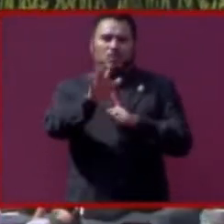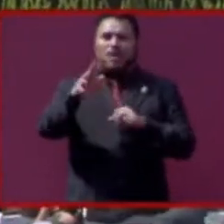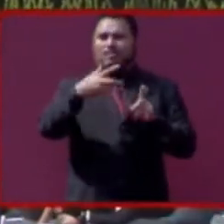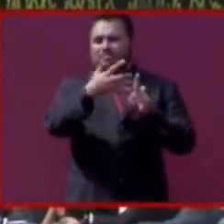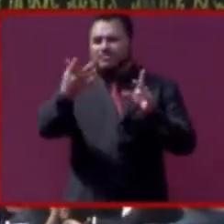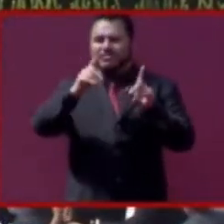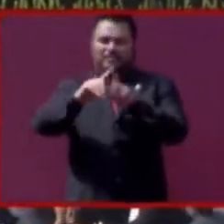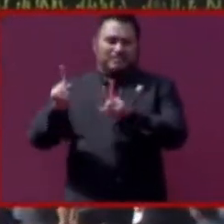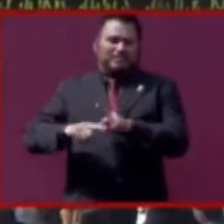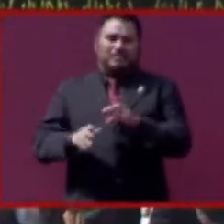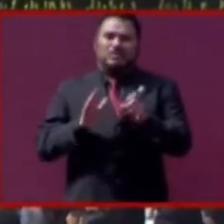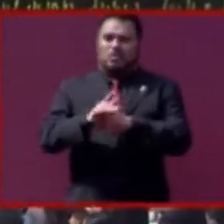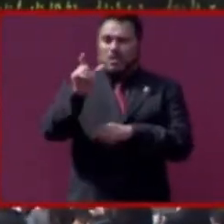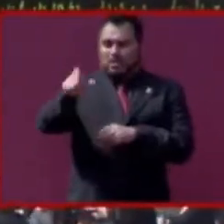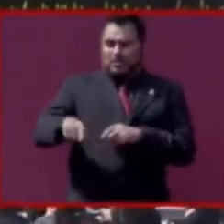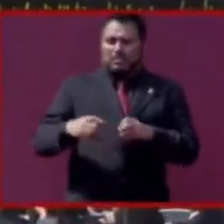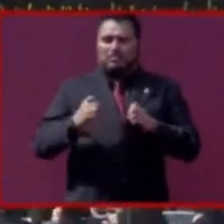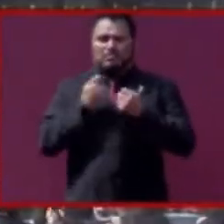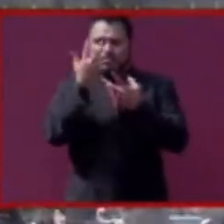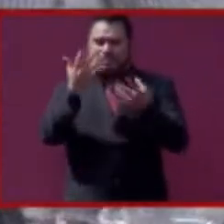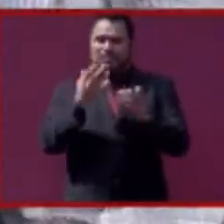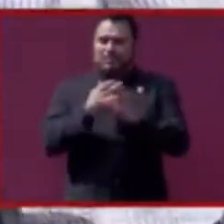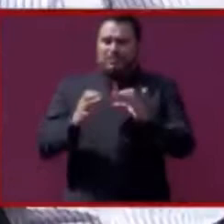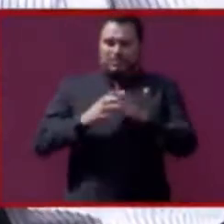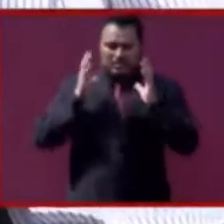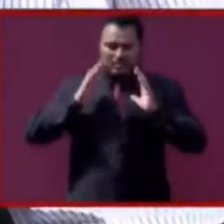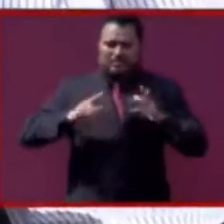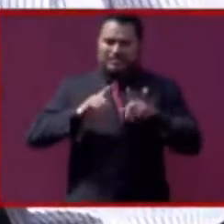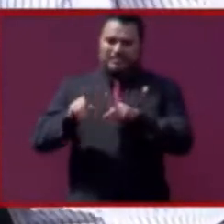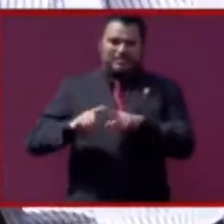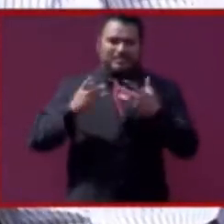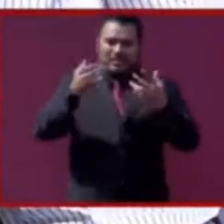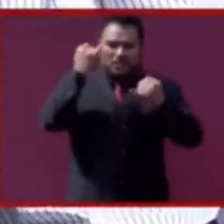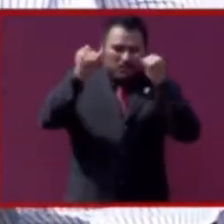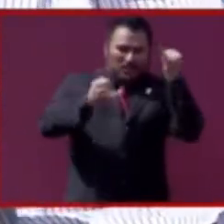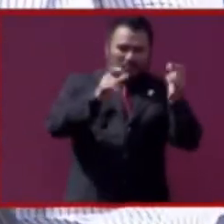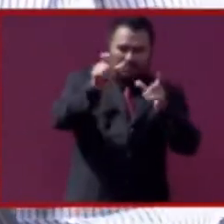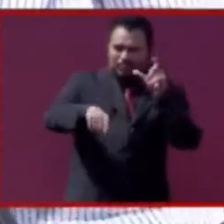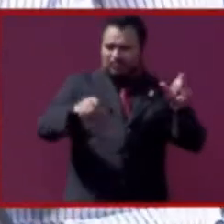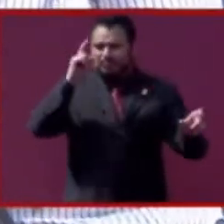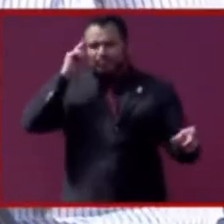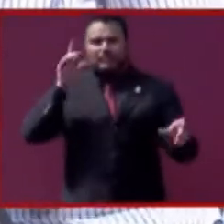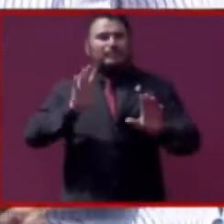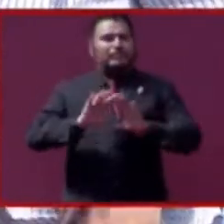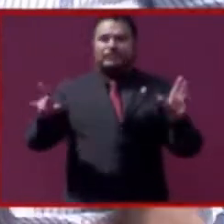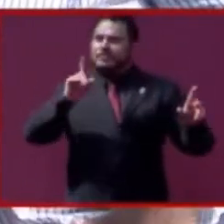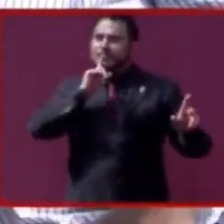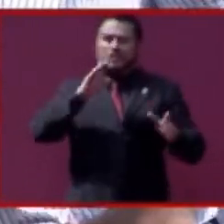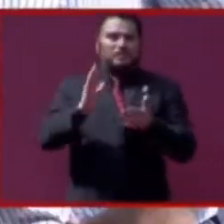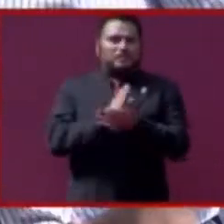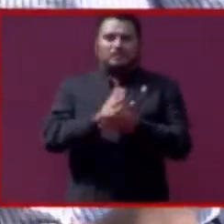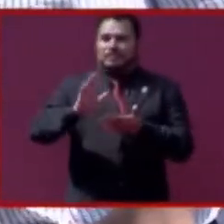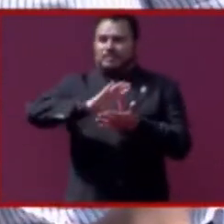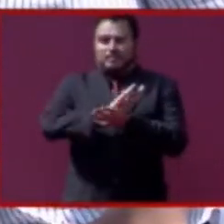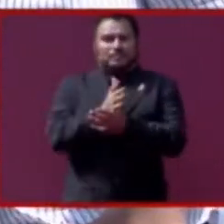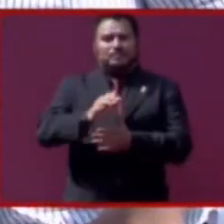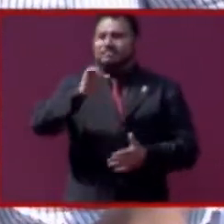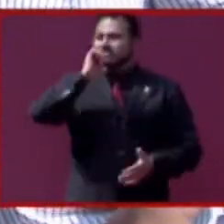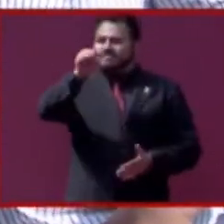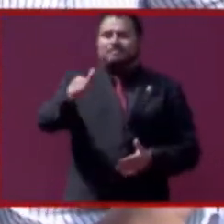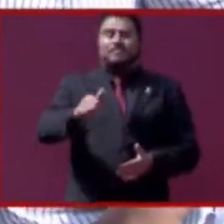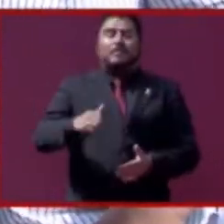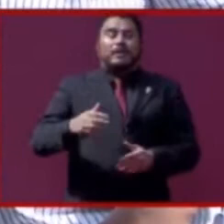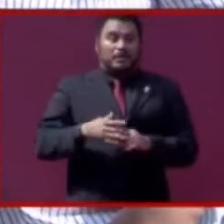identidad, tu expresión, sin censuras ideológicas a mis regidores y sin discriminaciones,